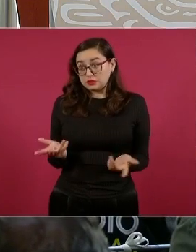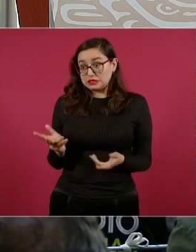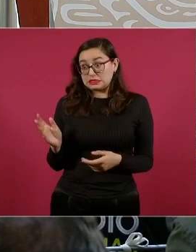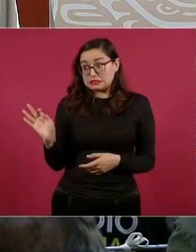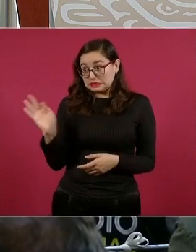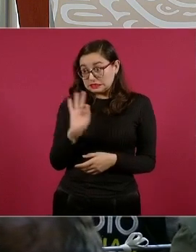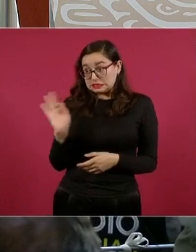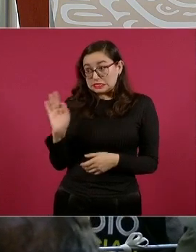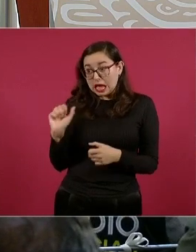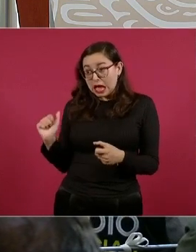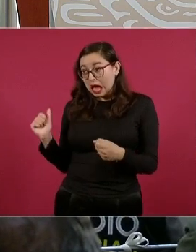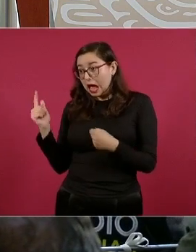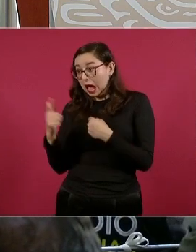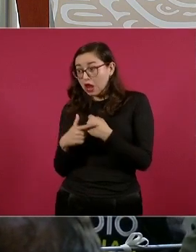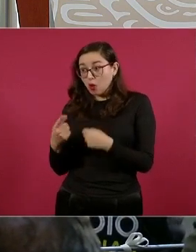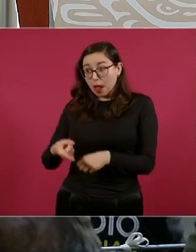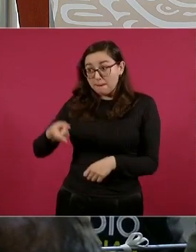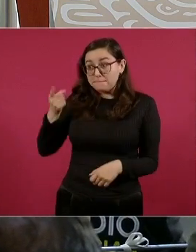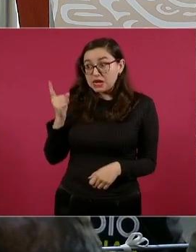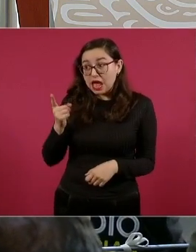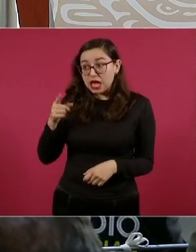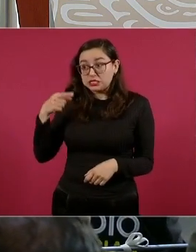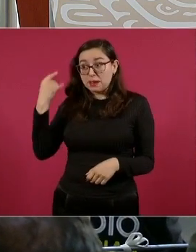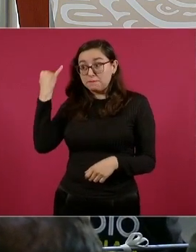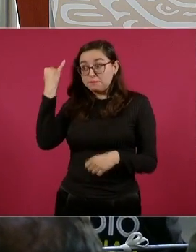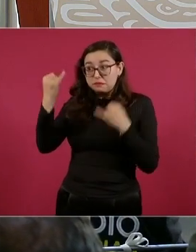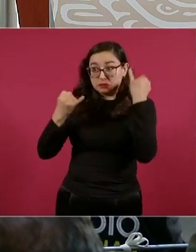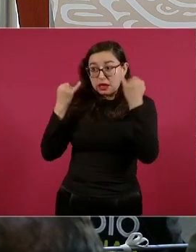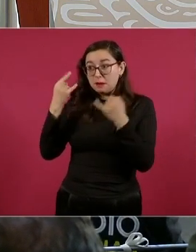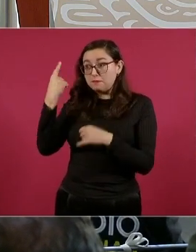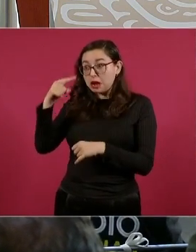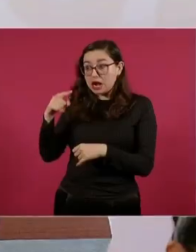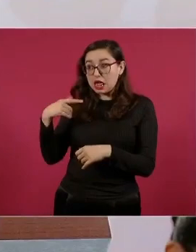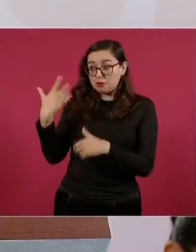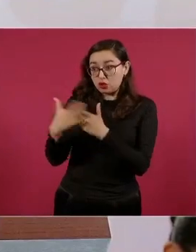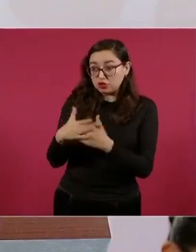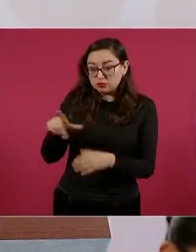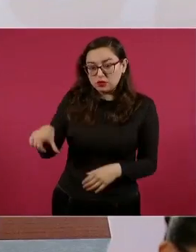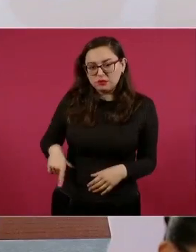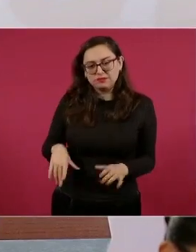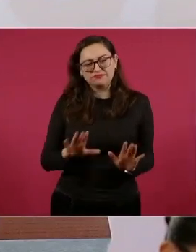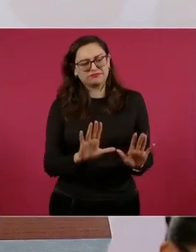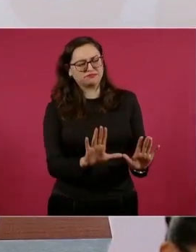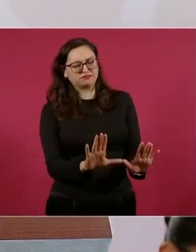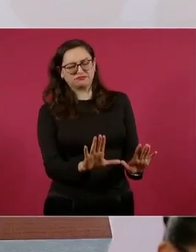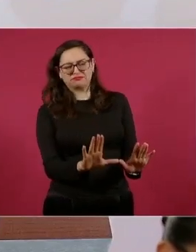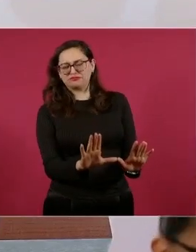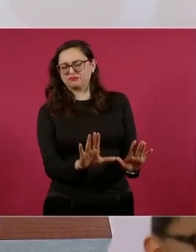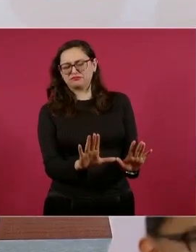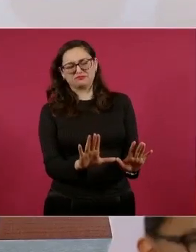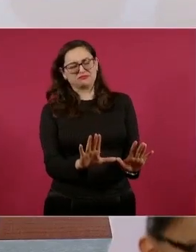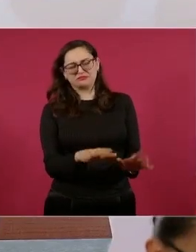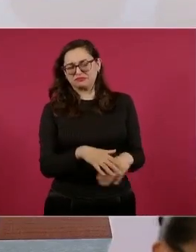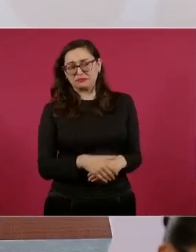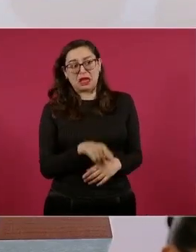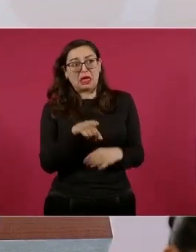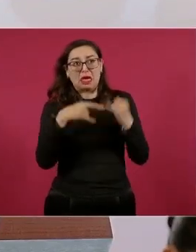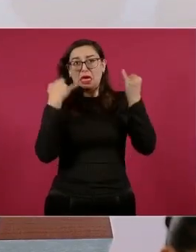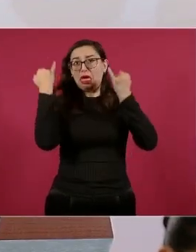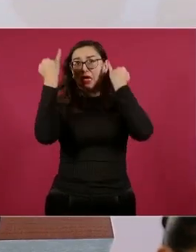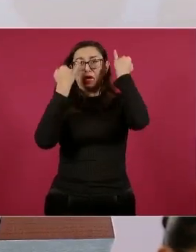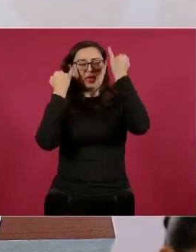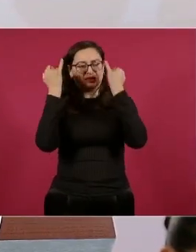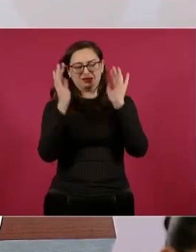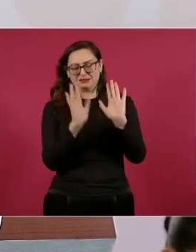Es que no me voy a meter a la especulación, porque eso se lo dejamos al Proceso o al Universal,